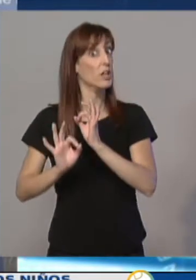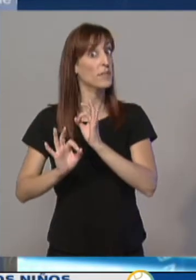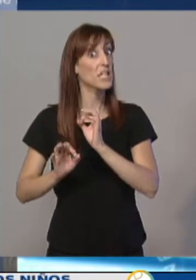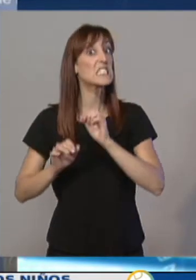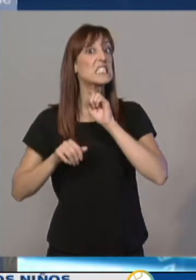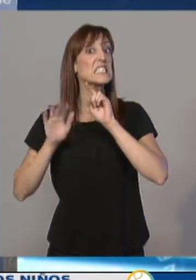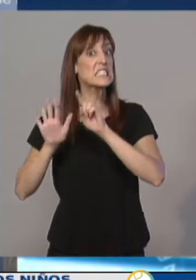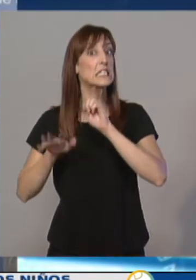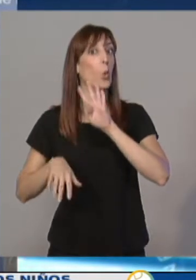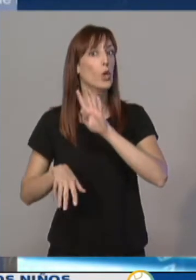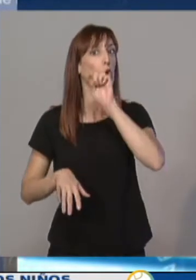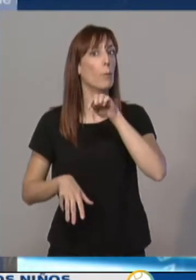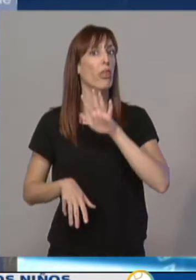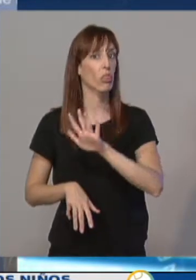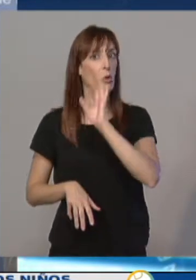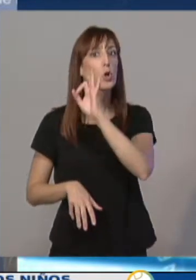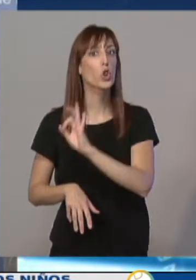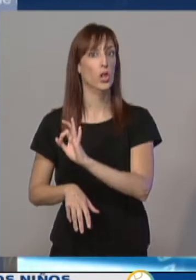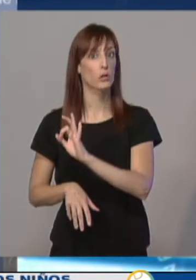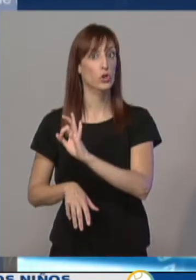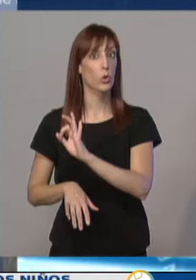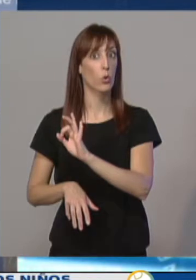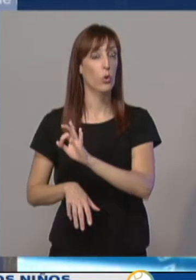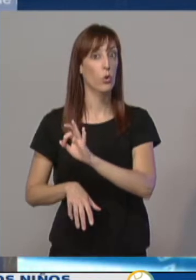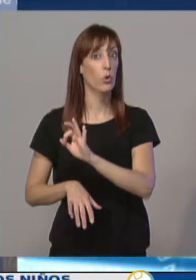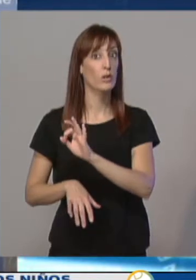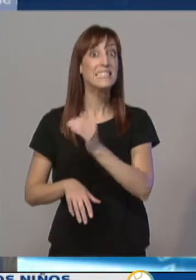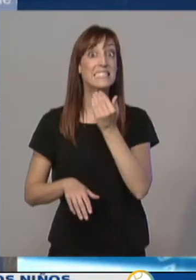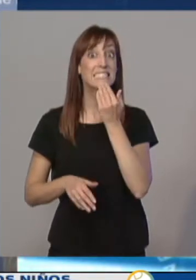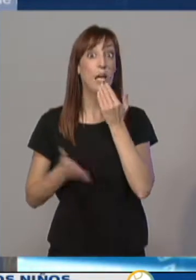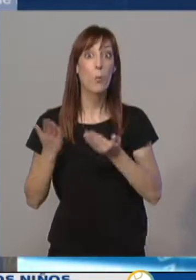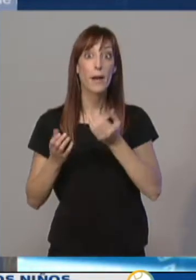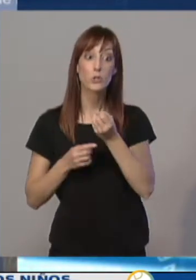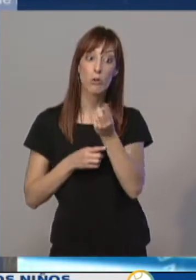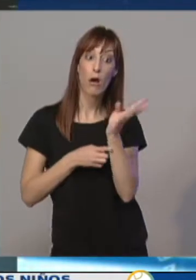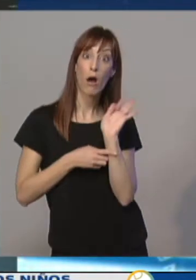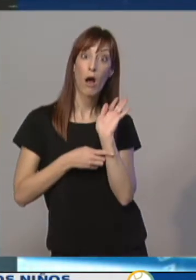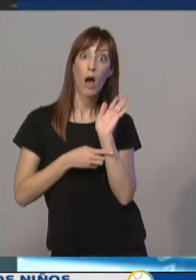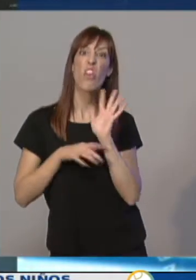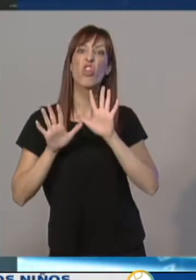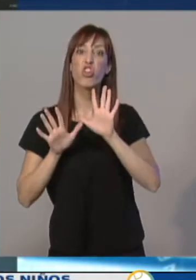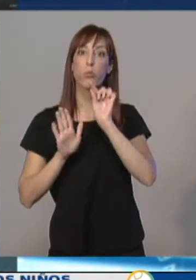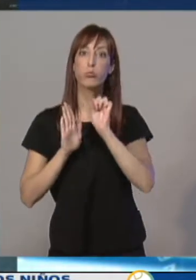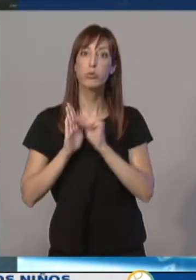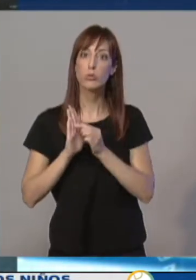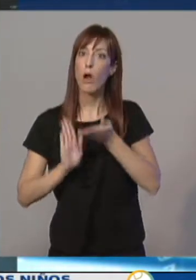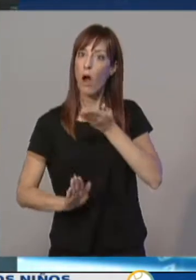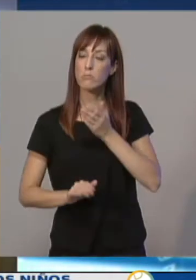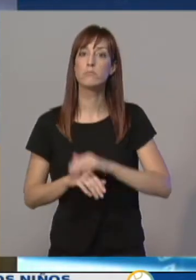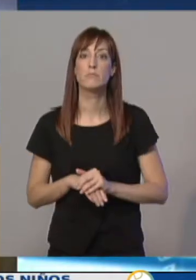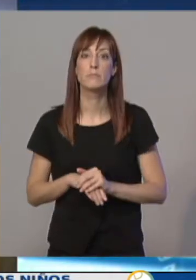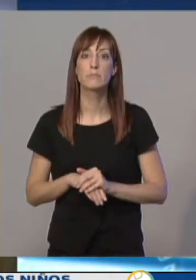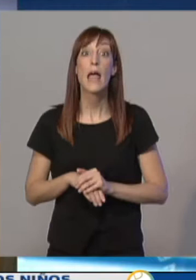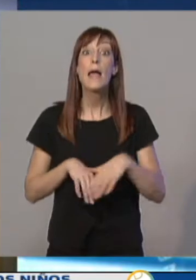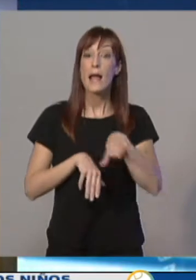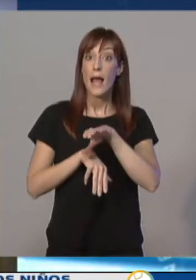64,5%, prácticamente 10 puntos porcentuales por encima de la media nacional. El director de Salud Pública ha explicado cuáles